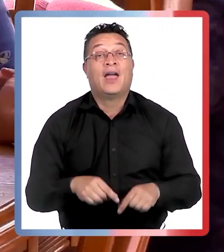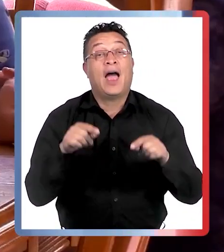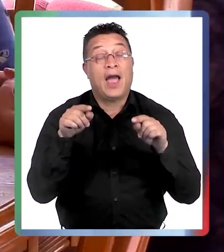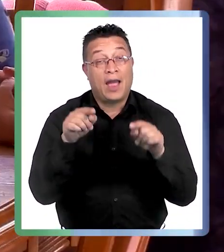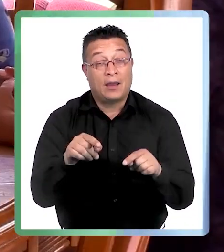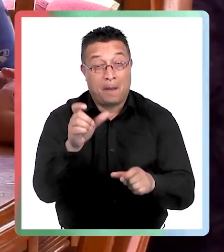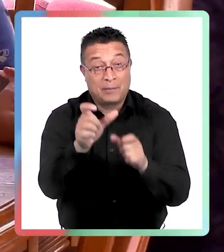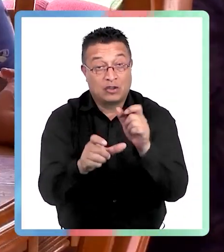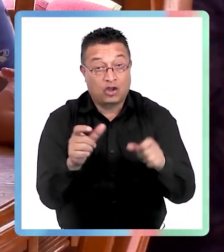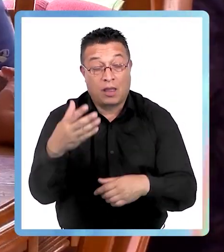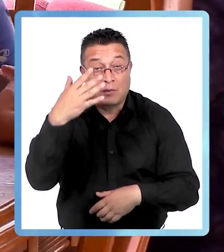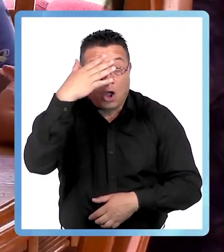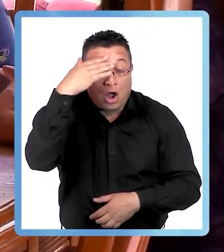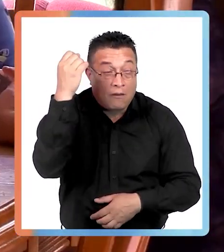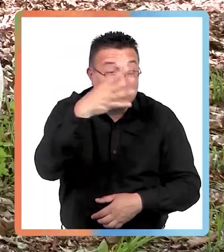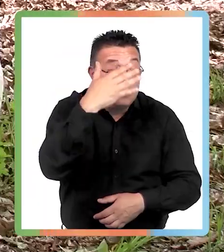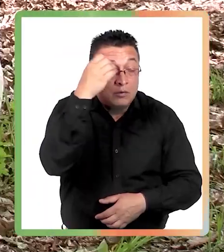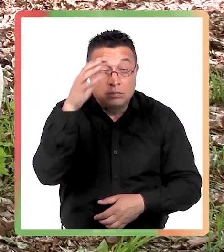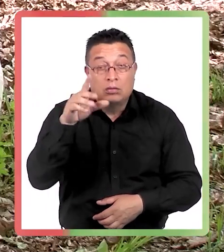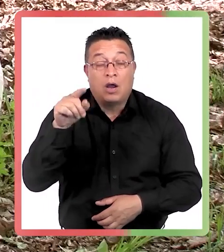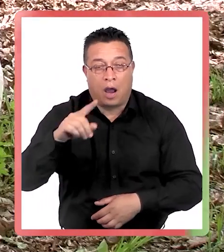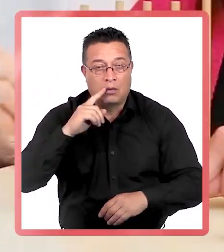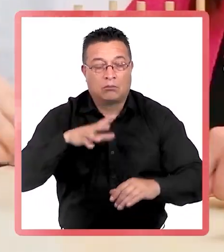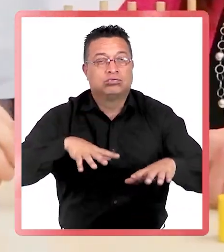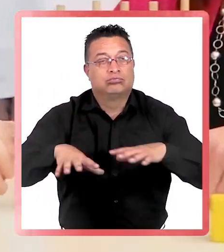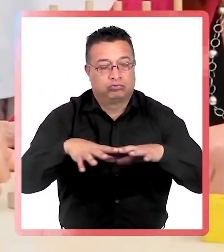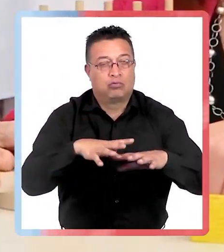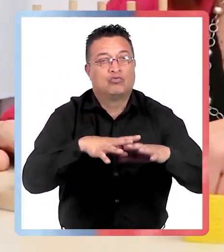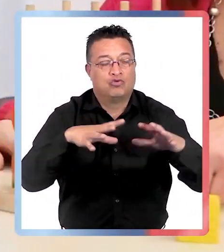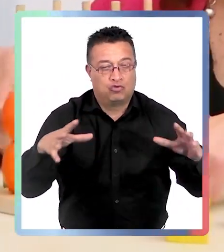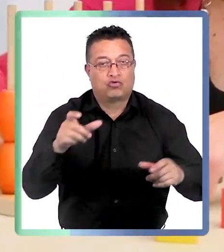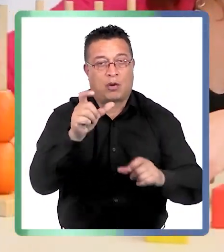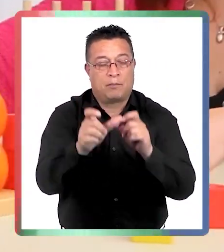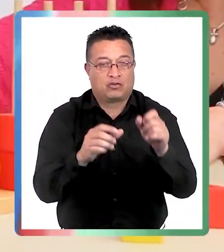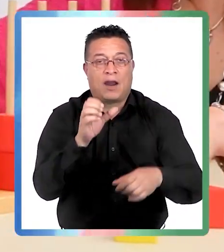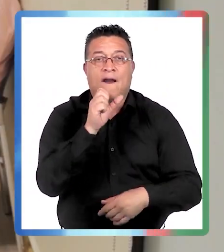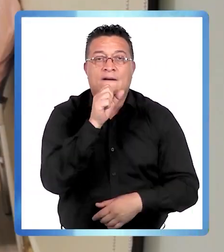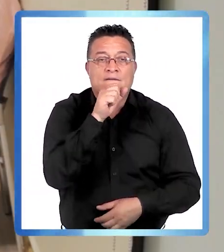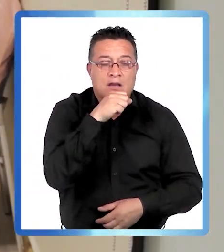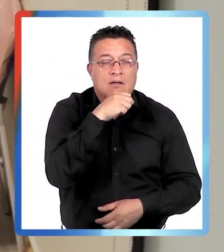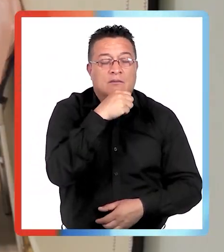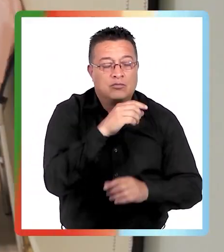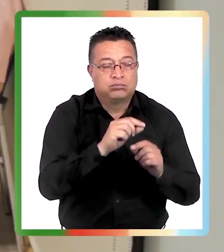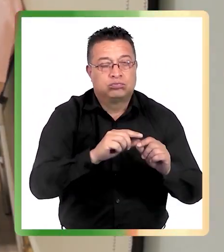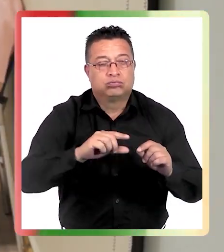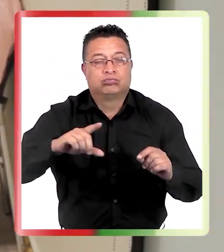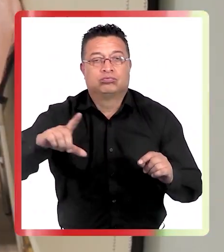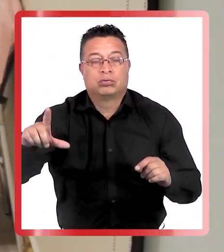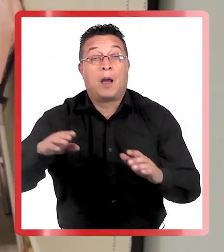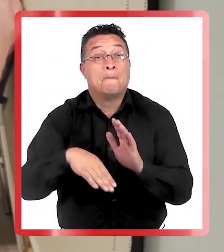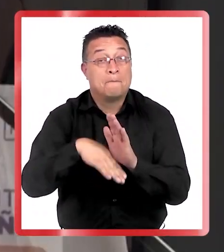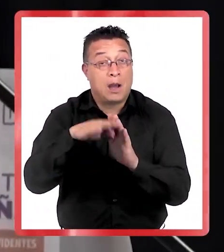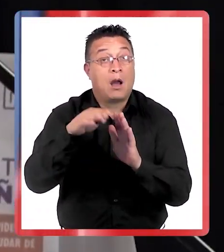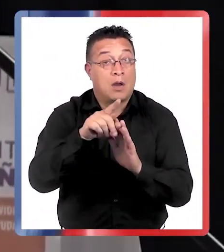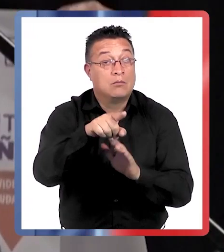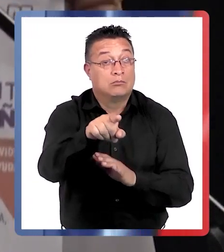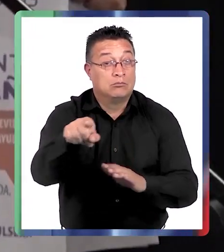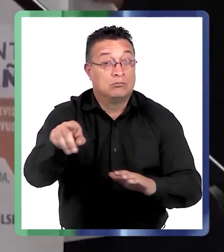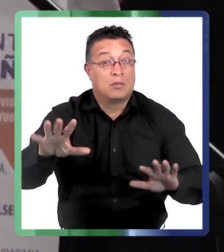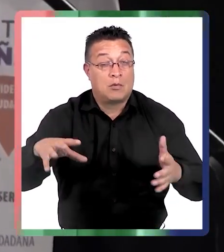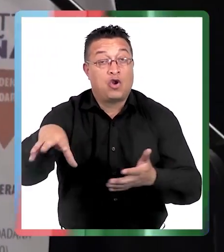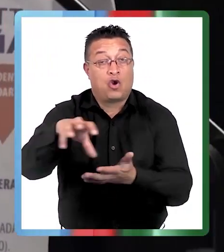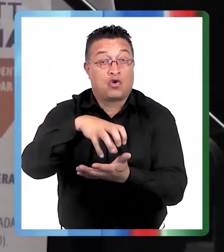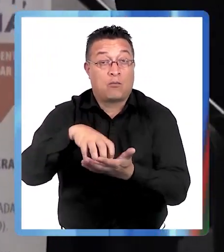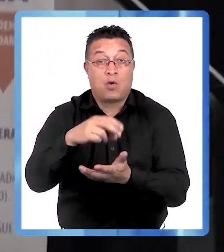tienen demencia han tenido un aumento constante en la población chilena debido a su envejecimiento progresivo. La prevalencia estimada en la